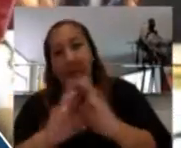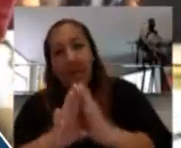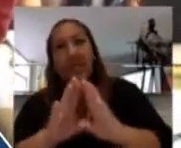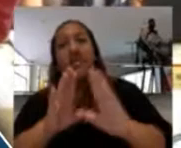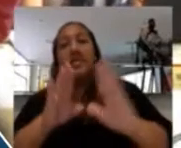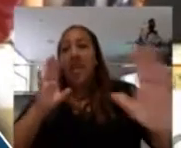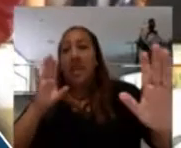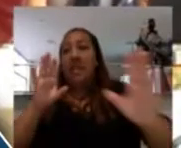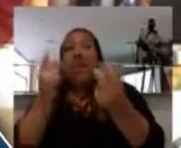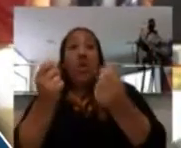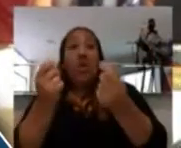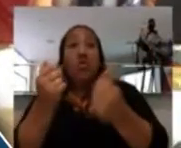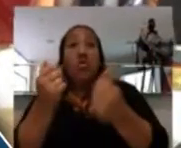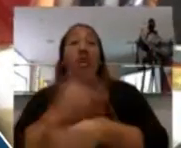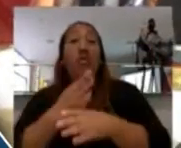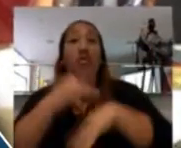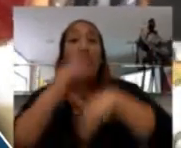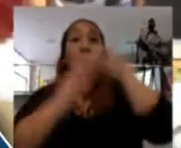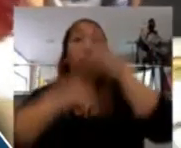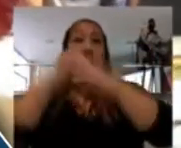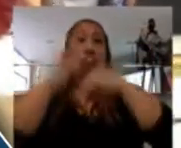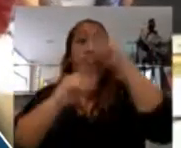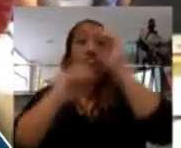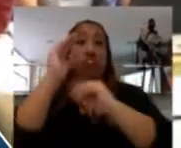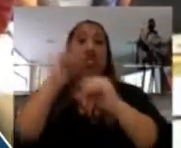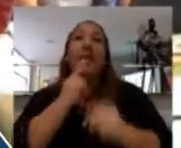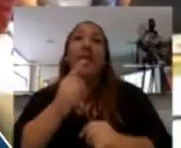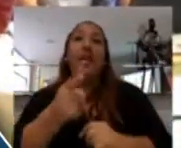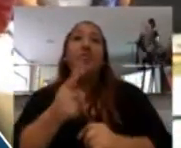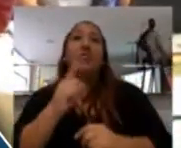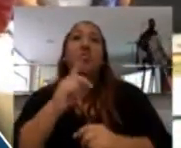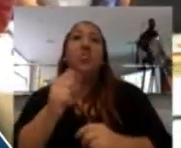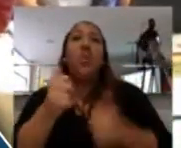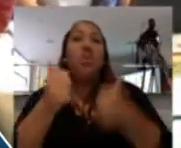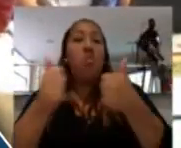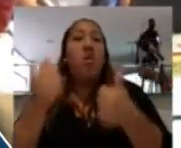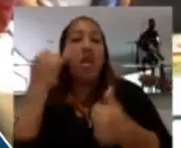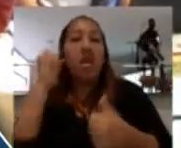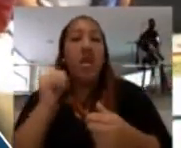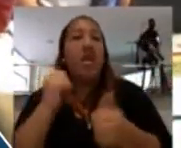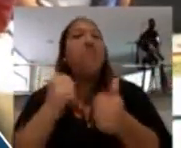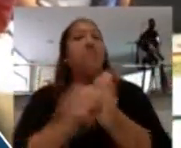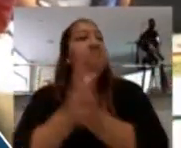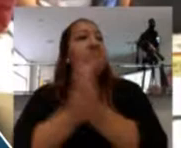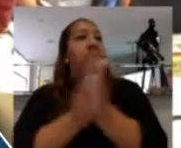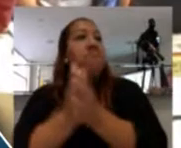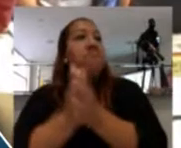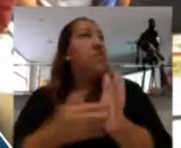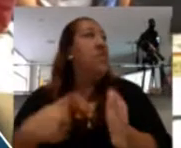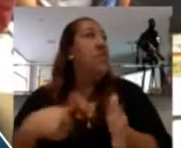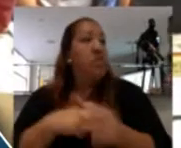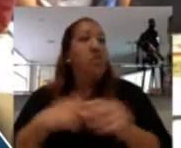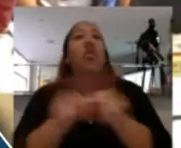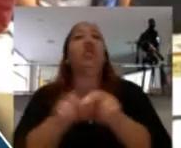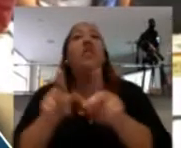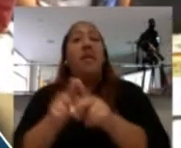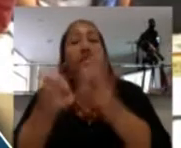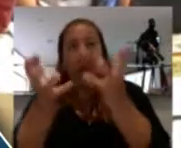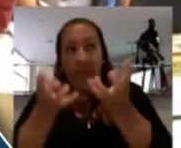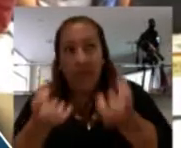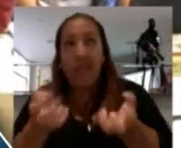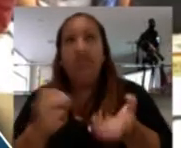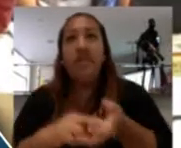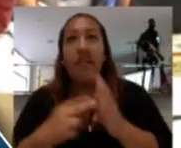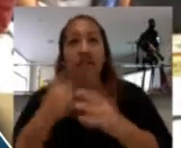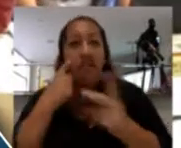costos y la forma arquitectónica, es una respuesta y una solución interesante en la que nosotros también estamos